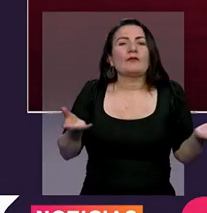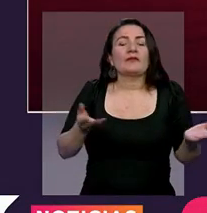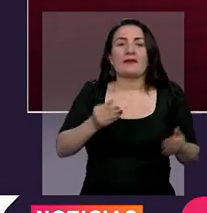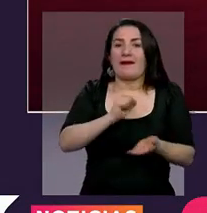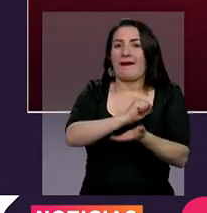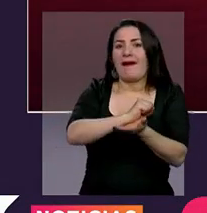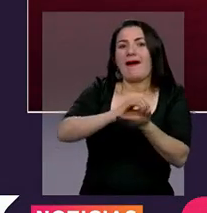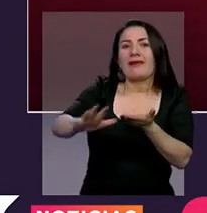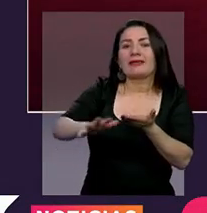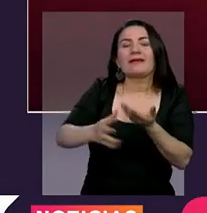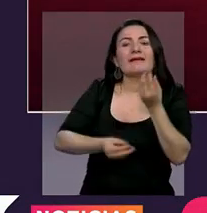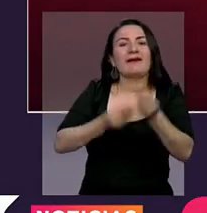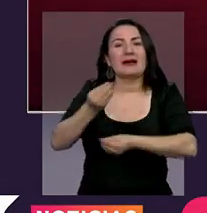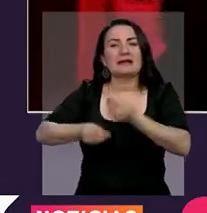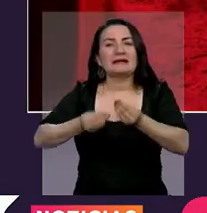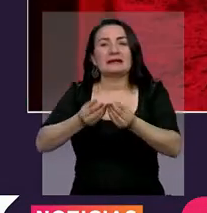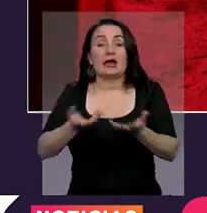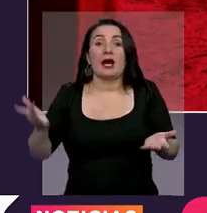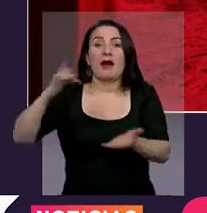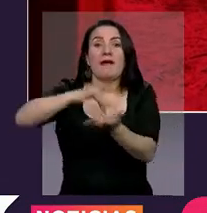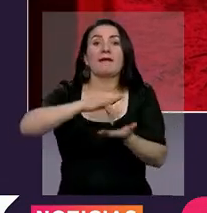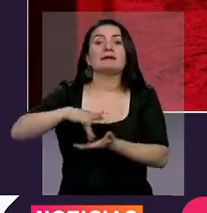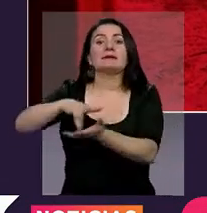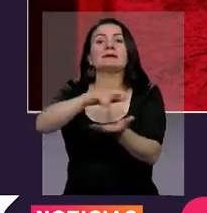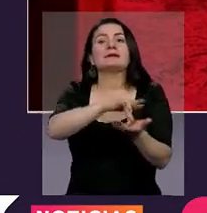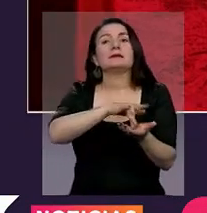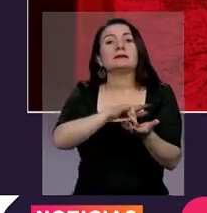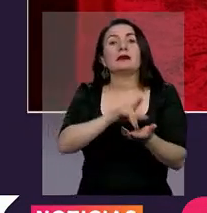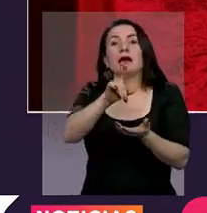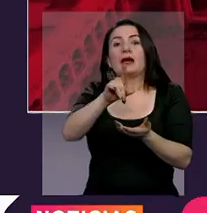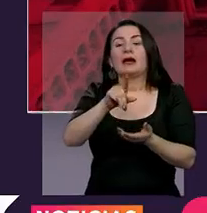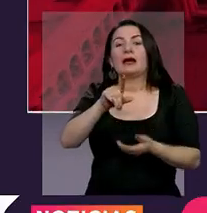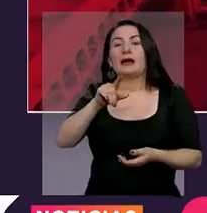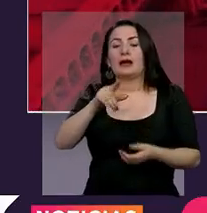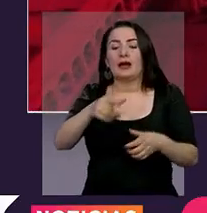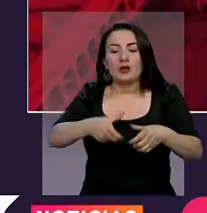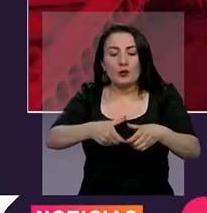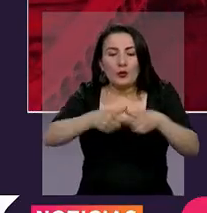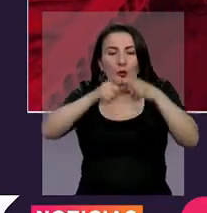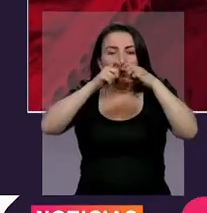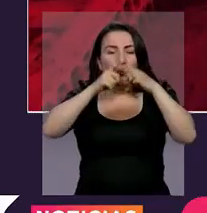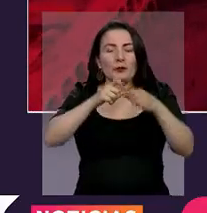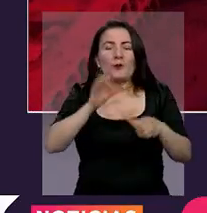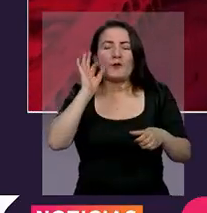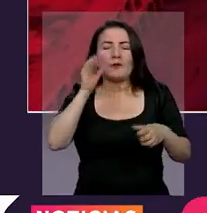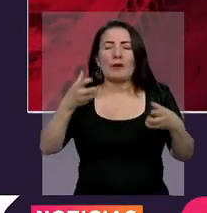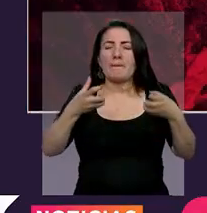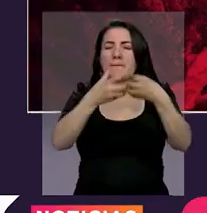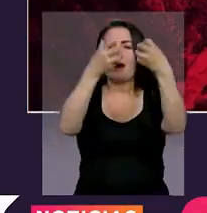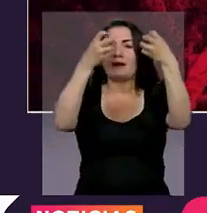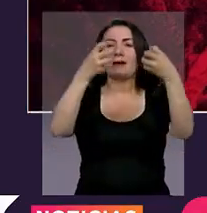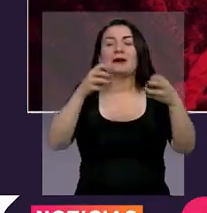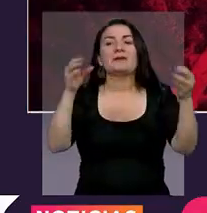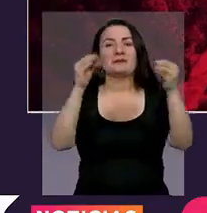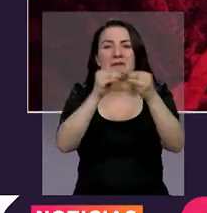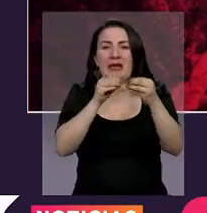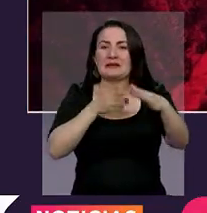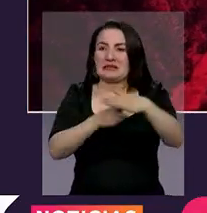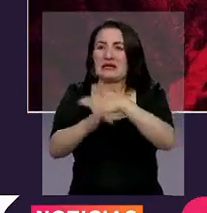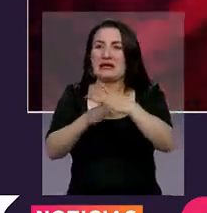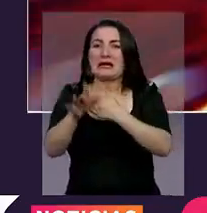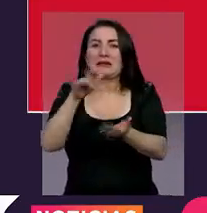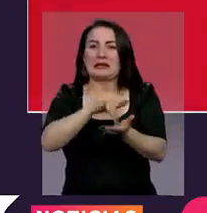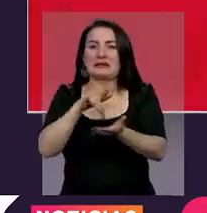gratuita a los que asistan un pisco sour y una entrada. Todo esto y los detalles de